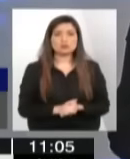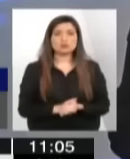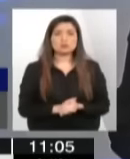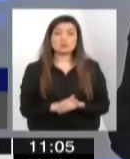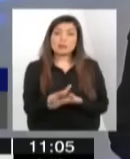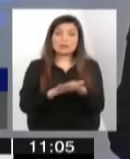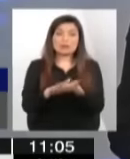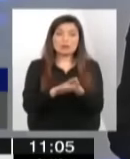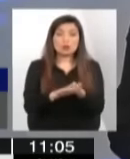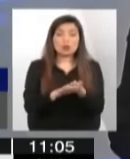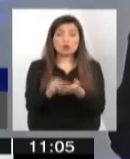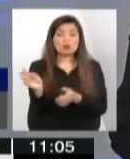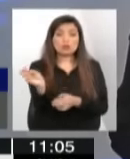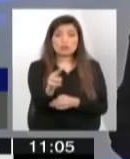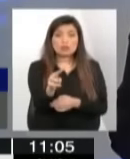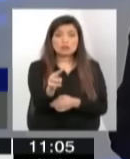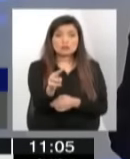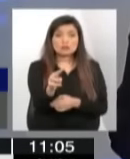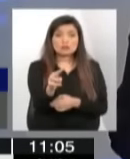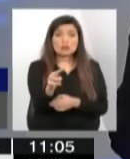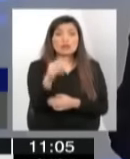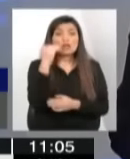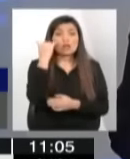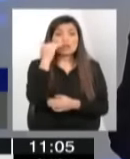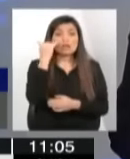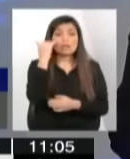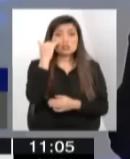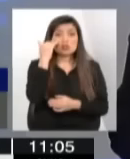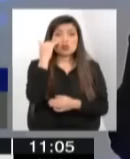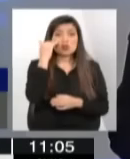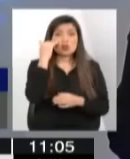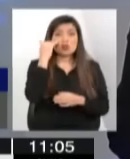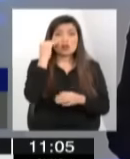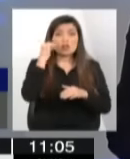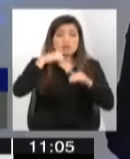El ejemplo que tuviste sobre el niño que se cubría la almohada a me pasó en primera noche.